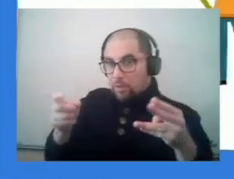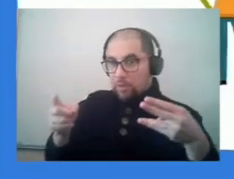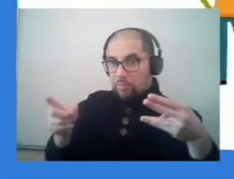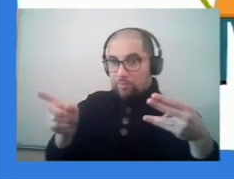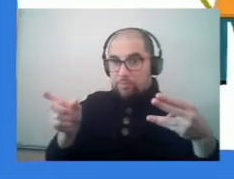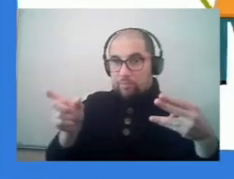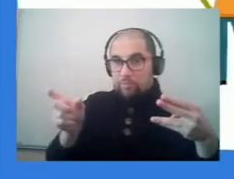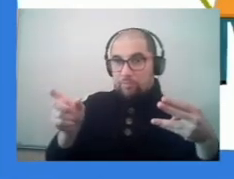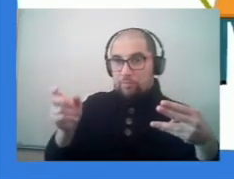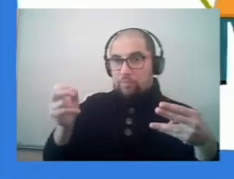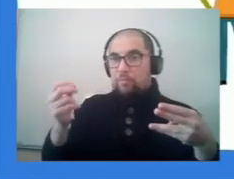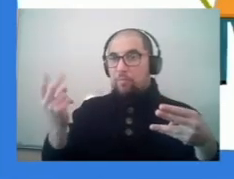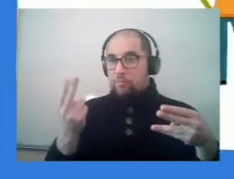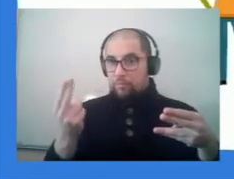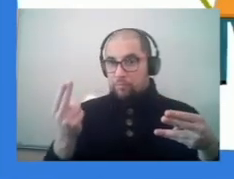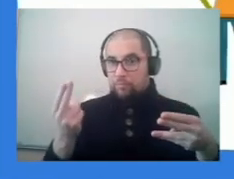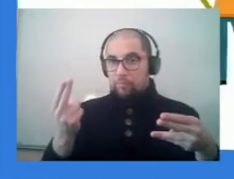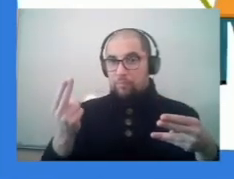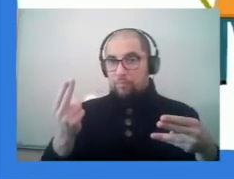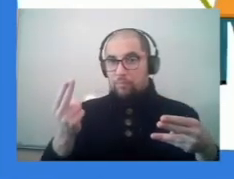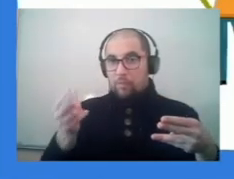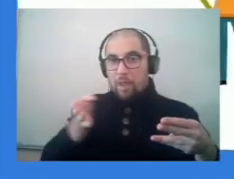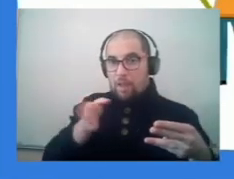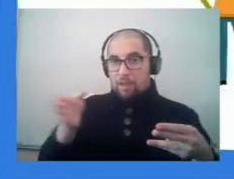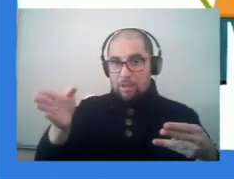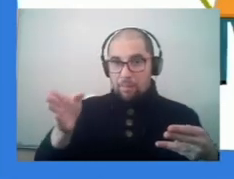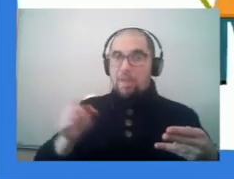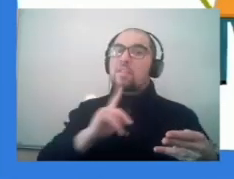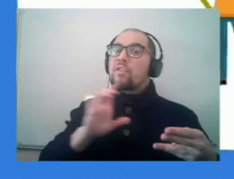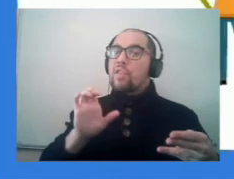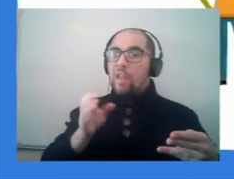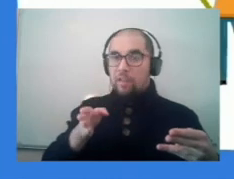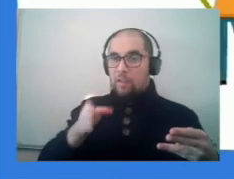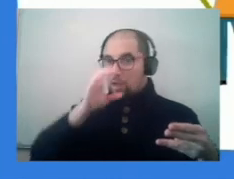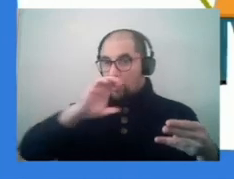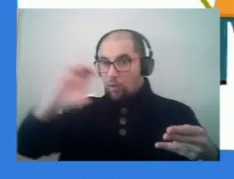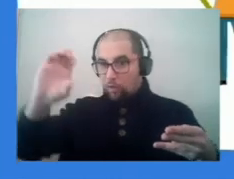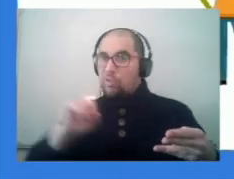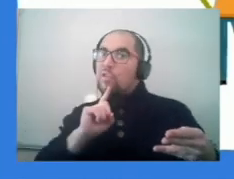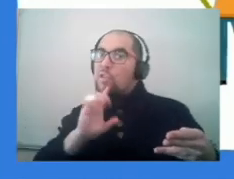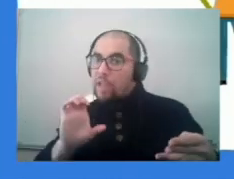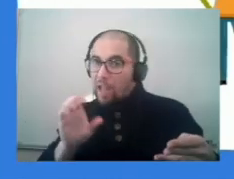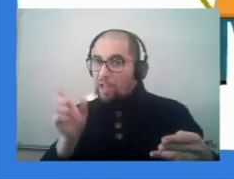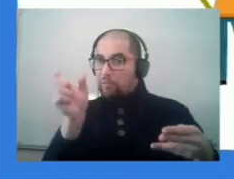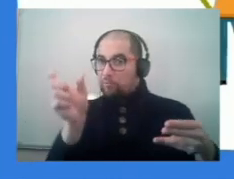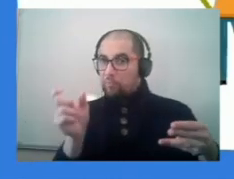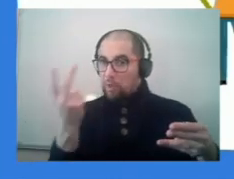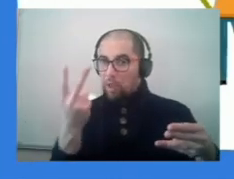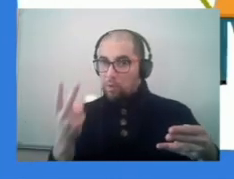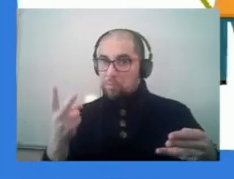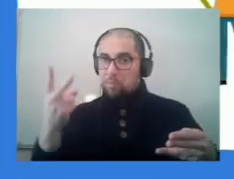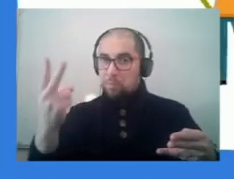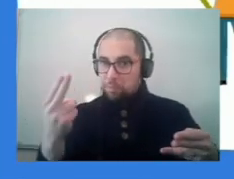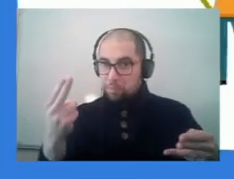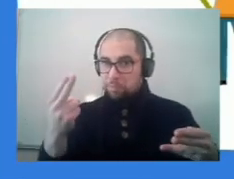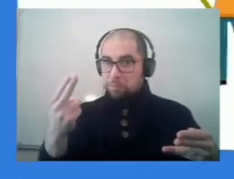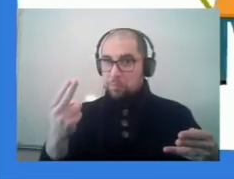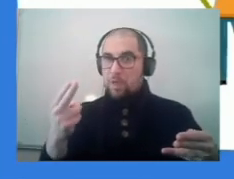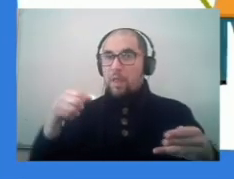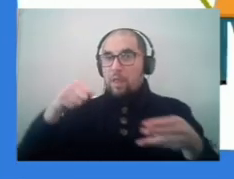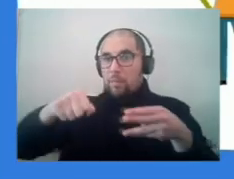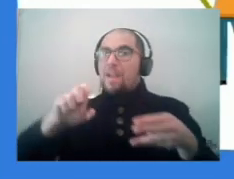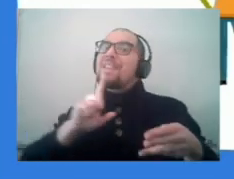juntó la pareja conformada por la palabra serpiente y rinoceronte. Ambas palabras